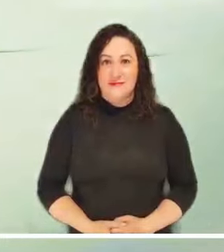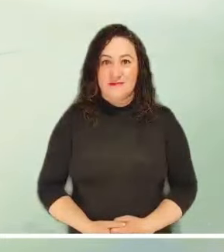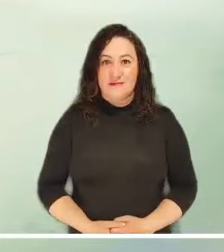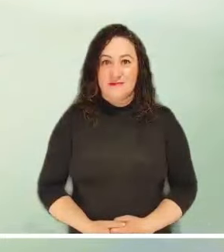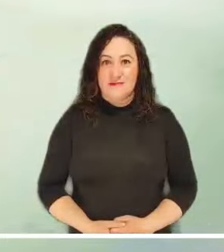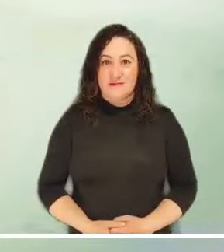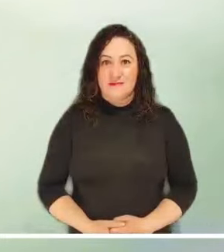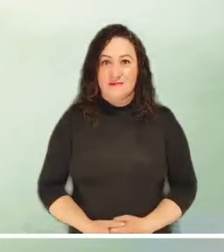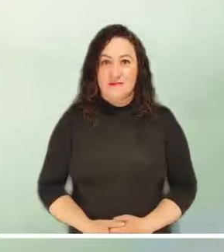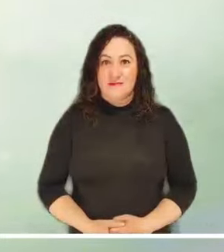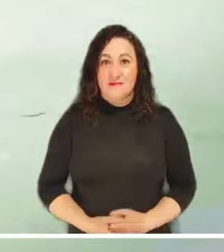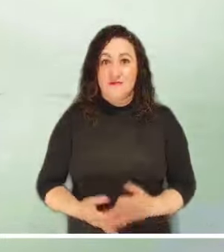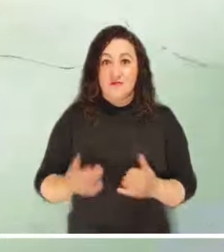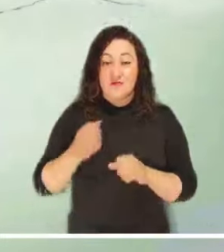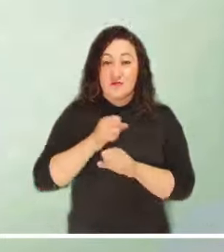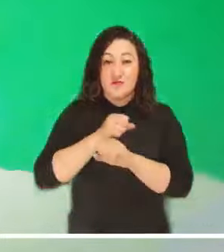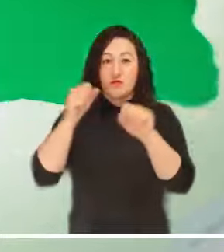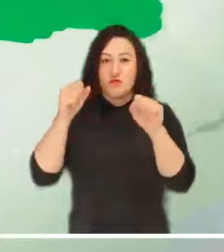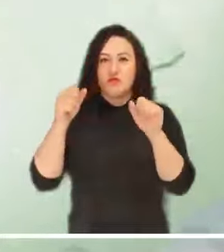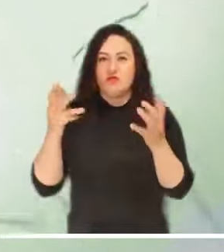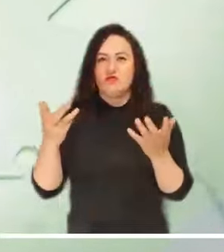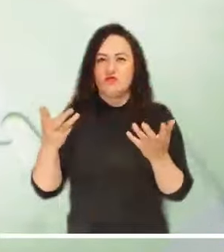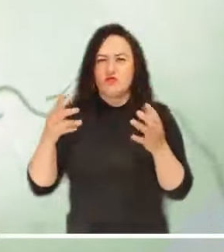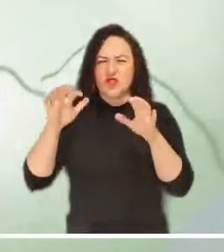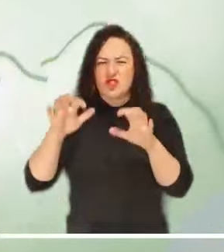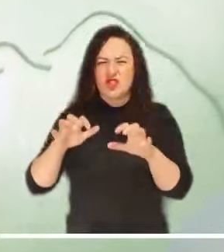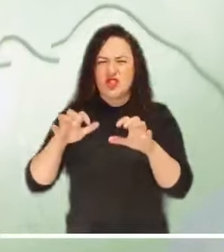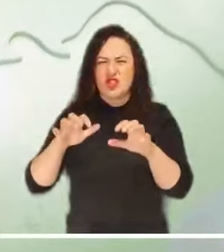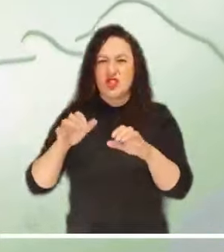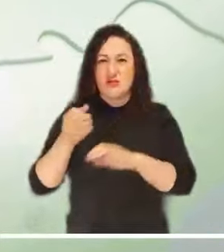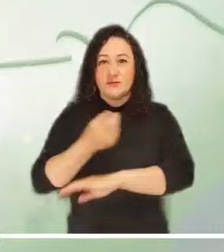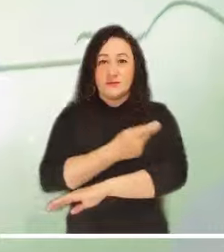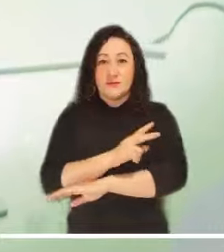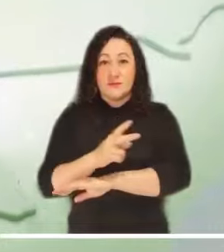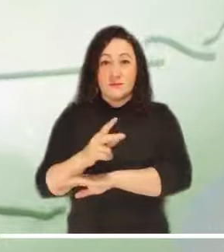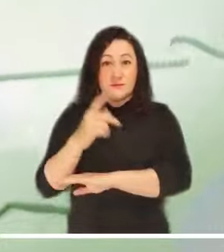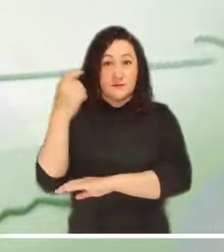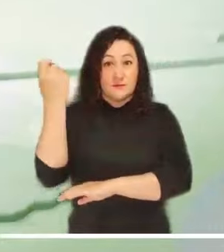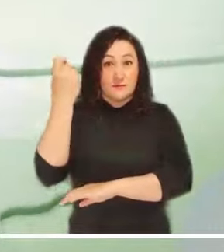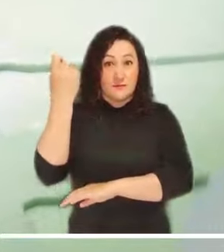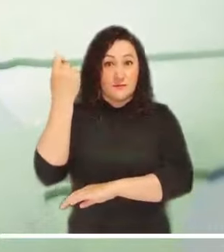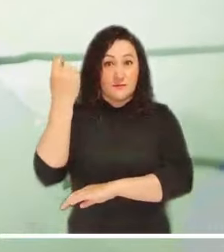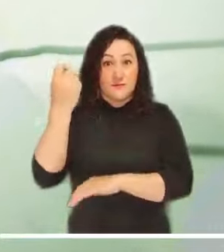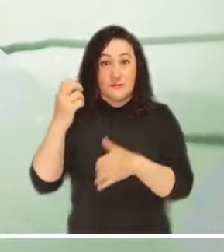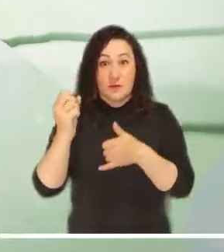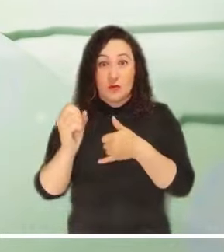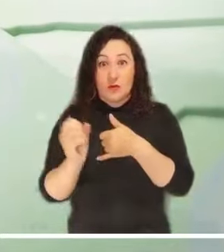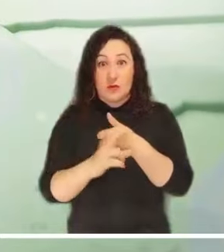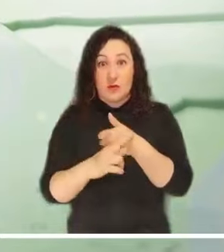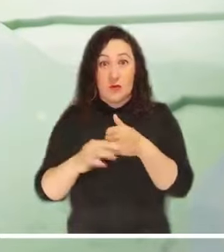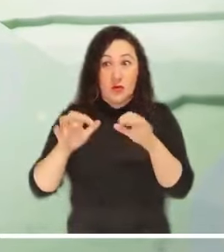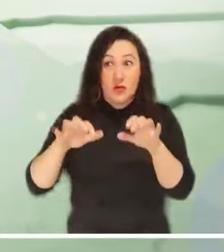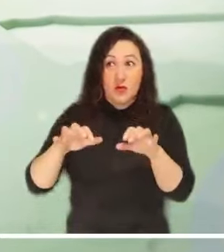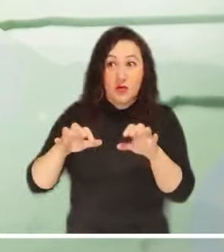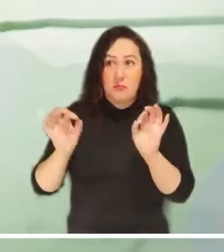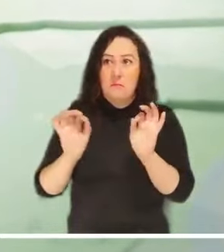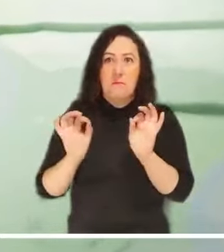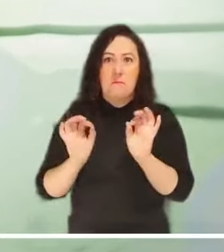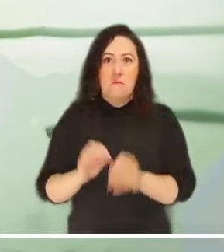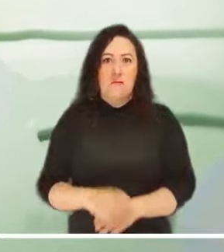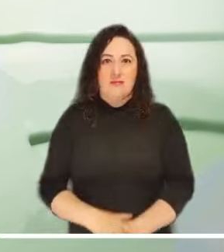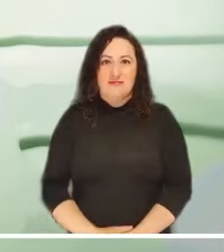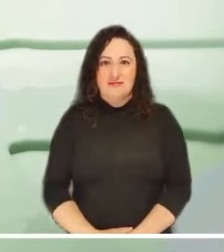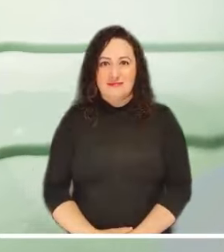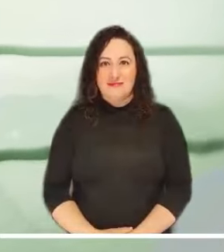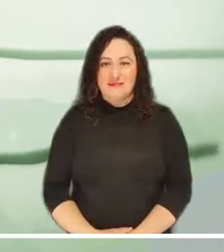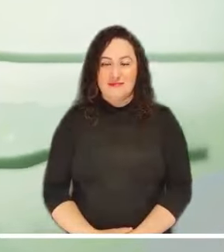No se descarta una mañana pasada por agua envichada y meta, mientras que la Orinoquía amanece sin precipitaciones.